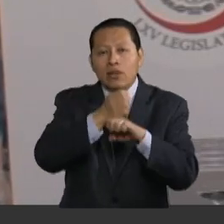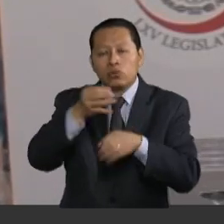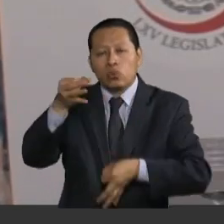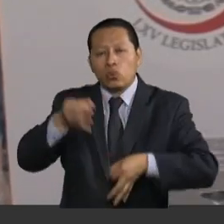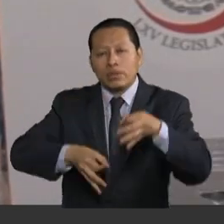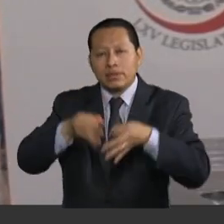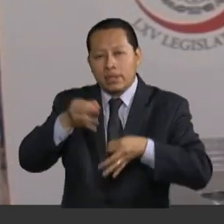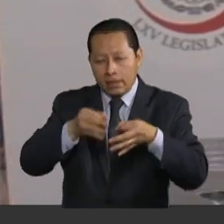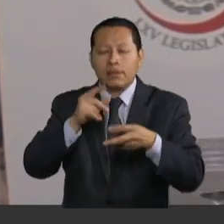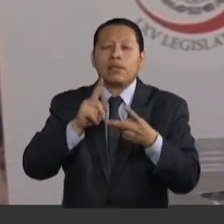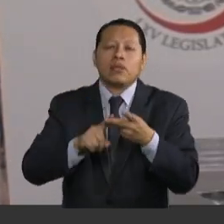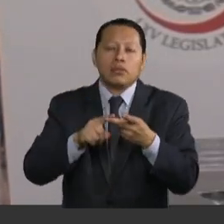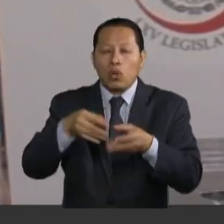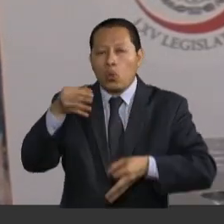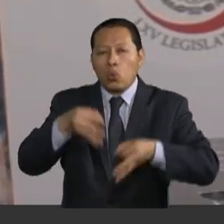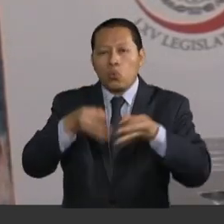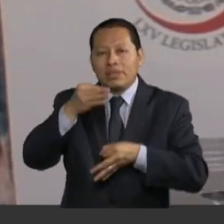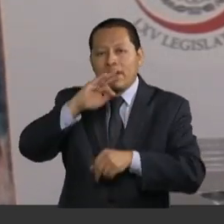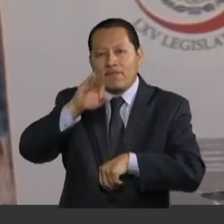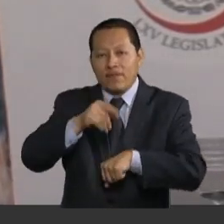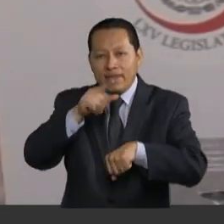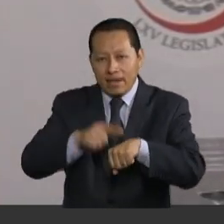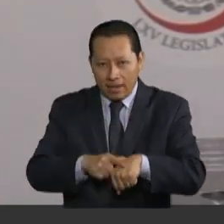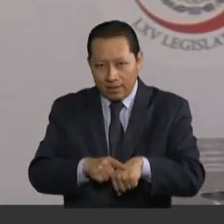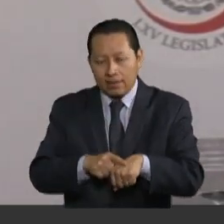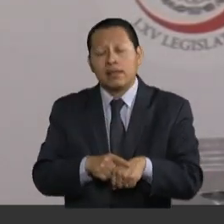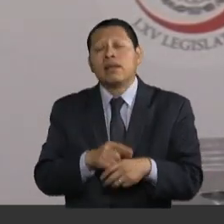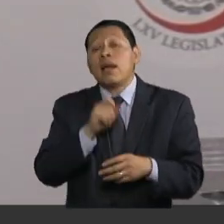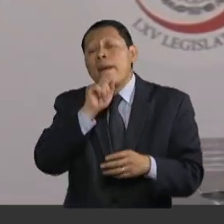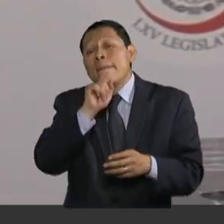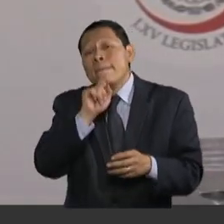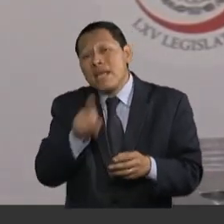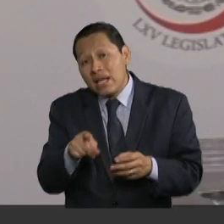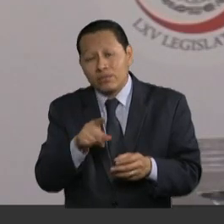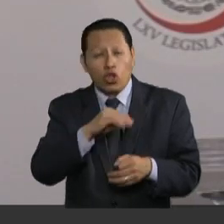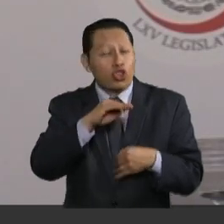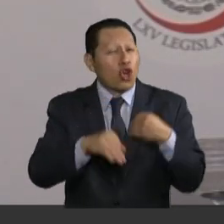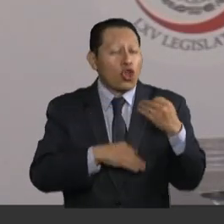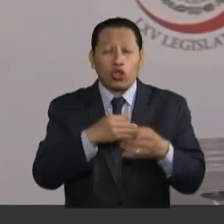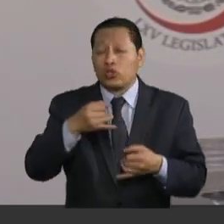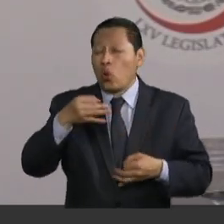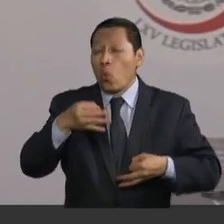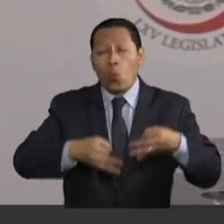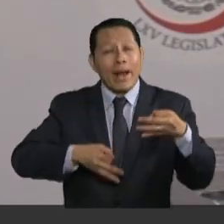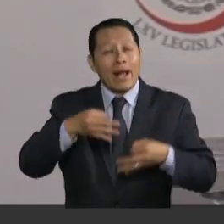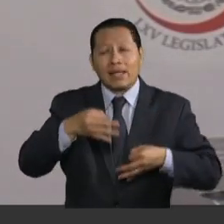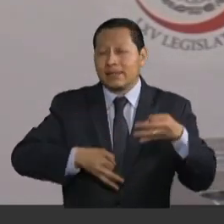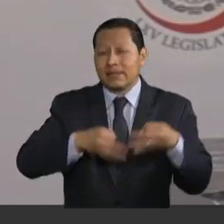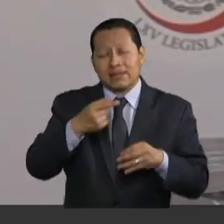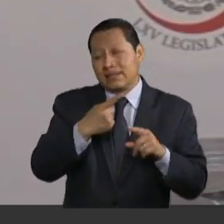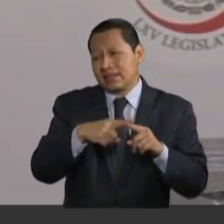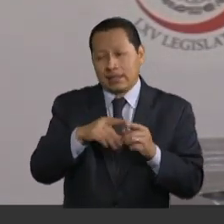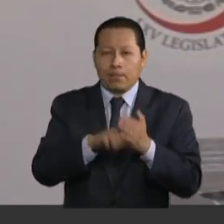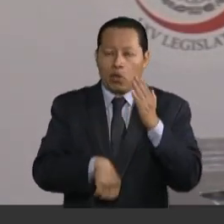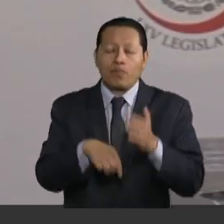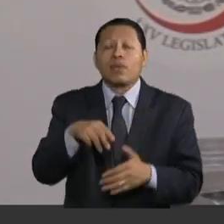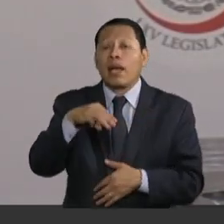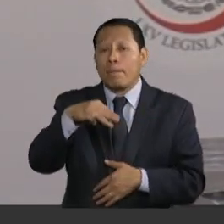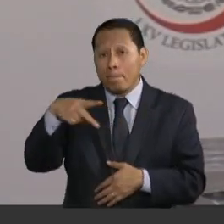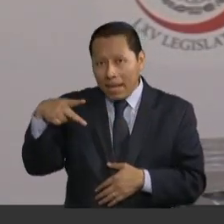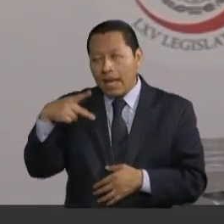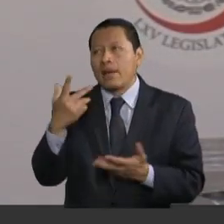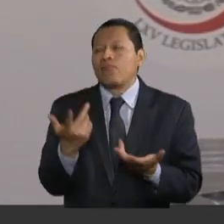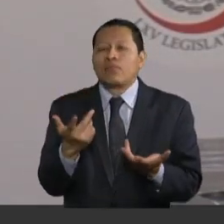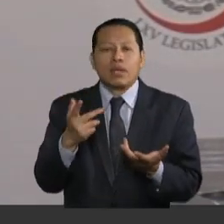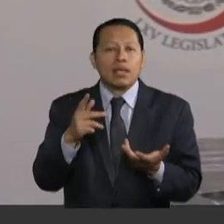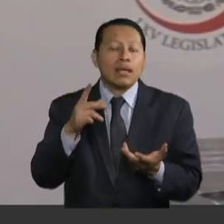Poder Judicial Federal y a todos los operadores de justicia que también desde las agencias de los ministerios públicos y las